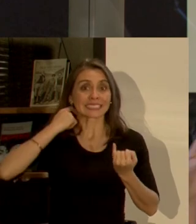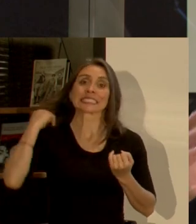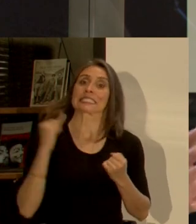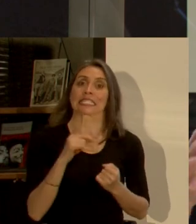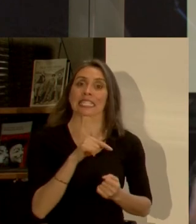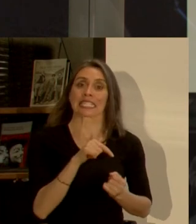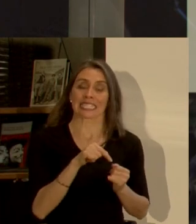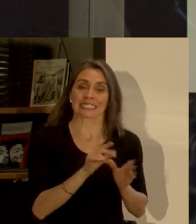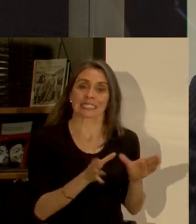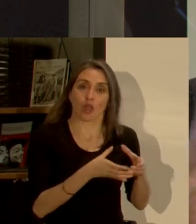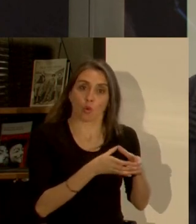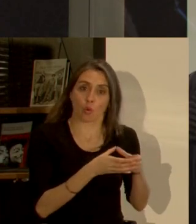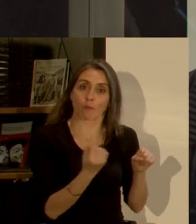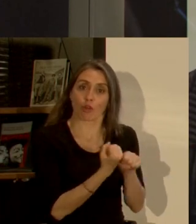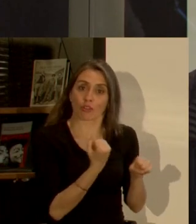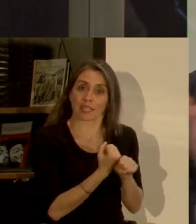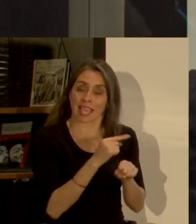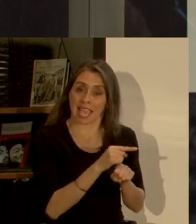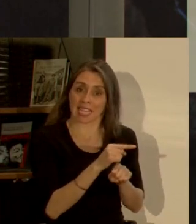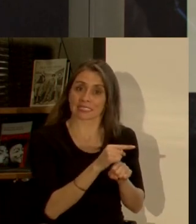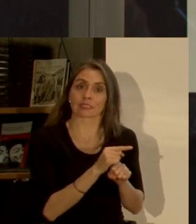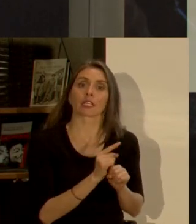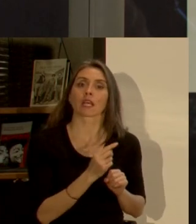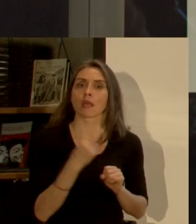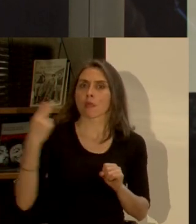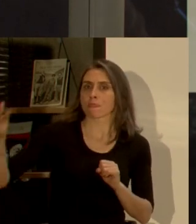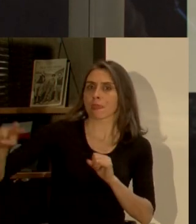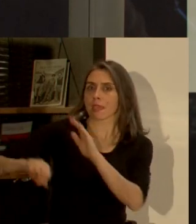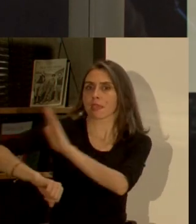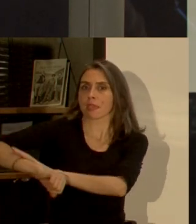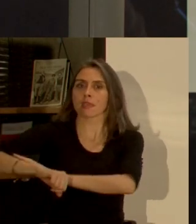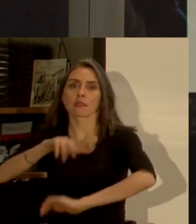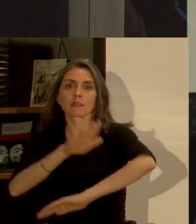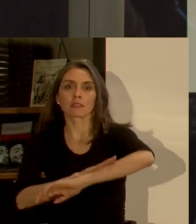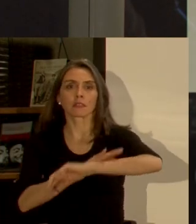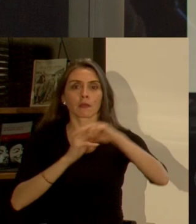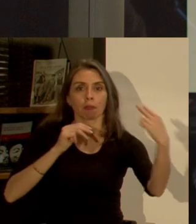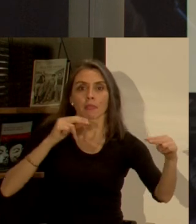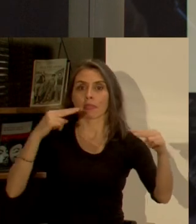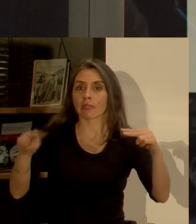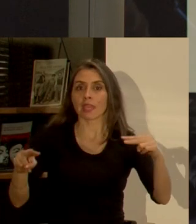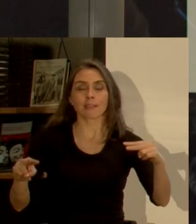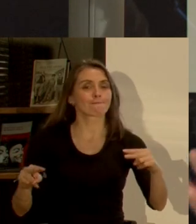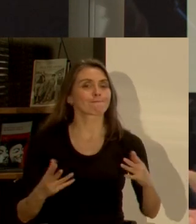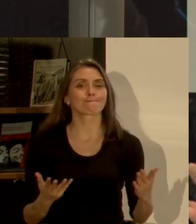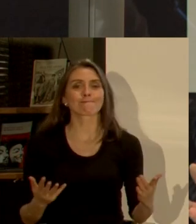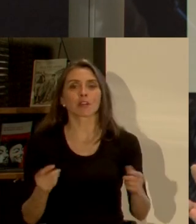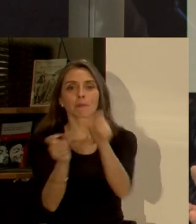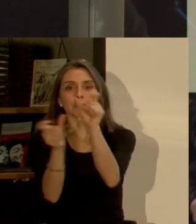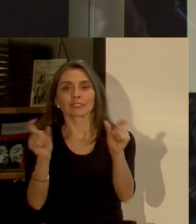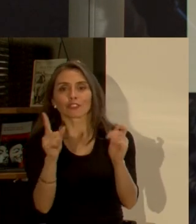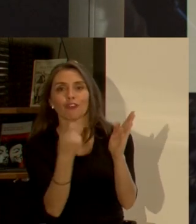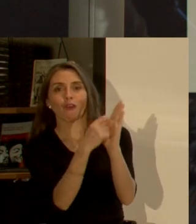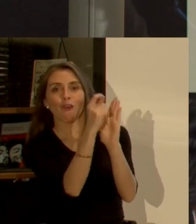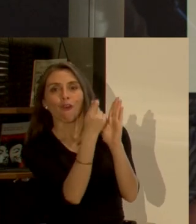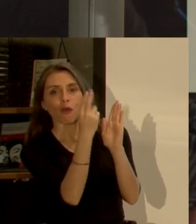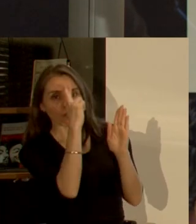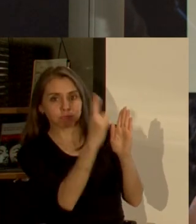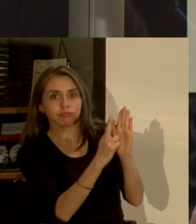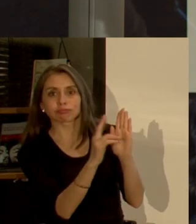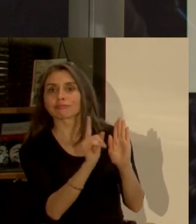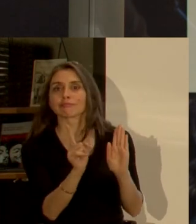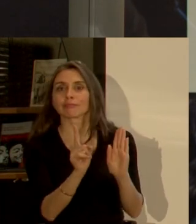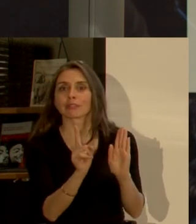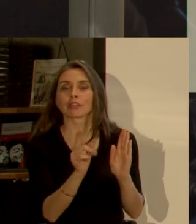que este grupo es o de un grupo o del otro político pierde esa validez y esa neutralidad entonces